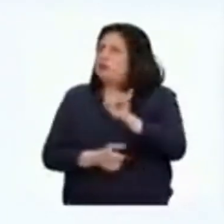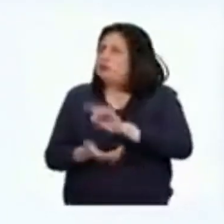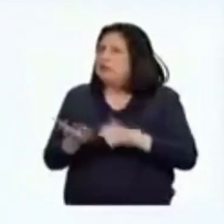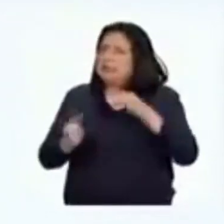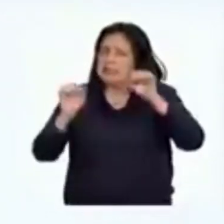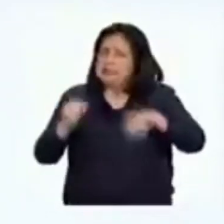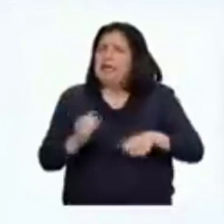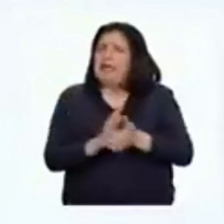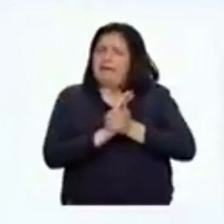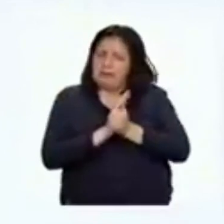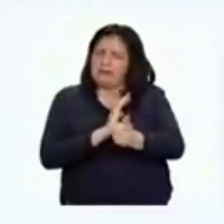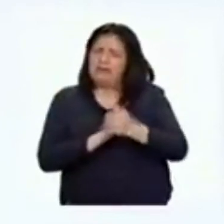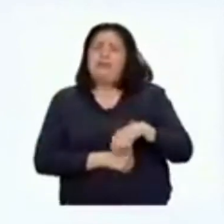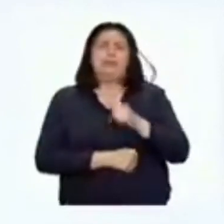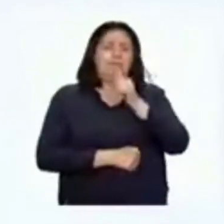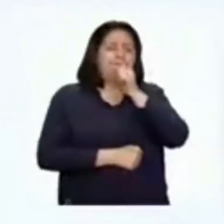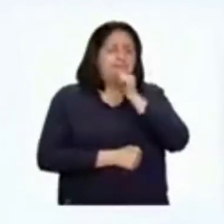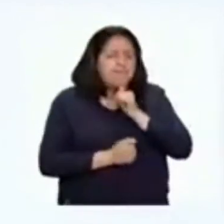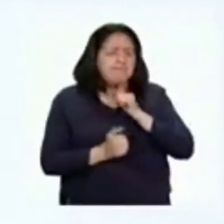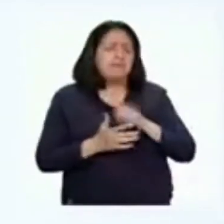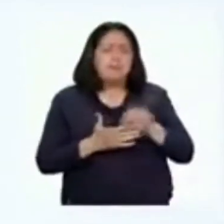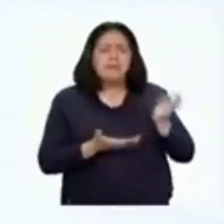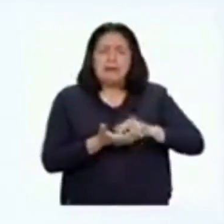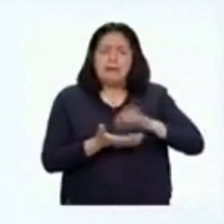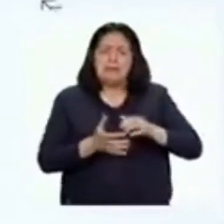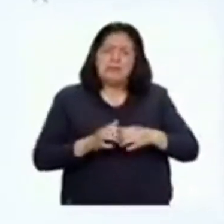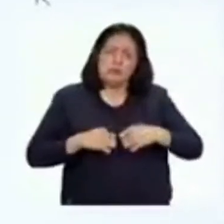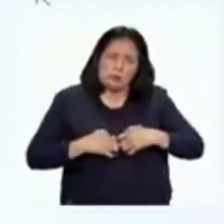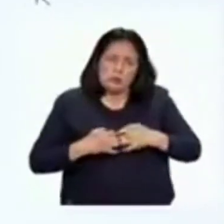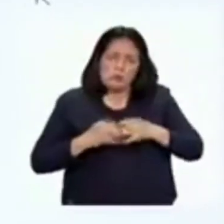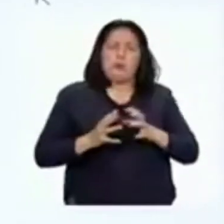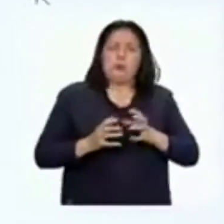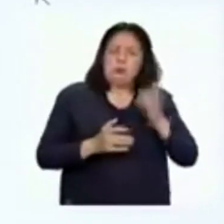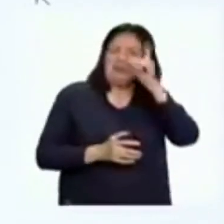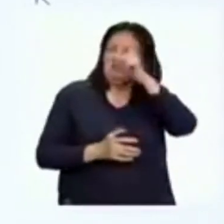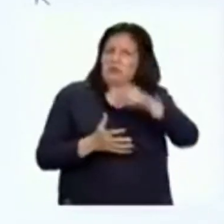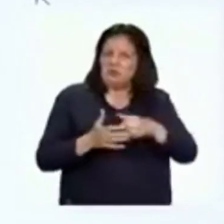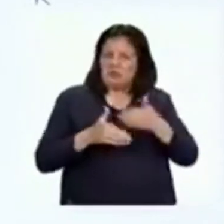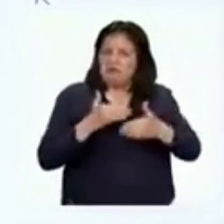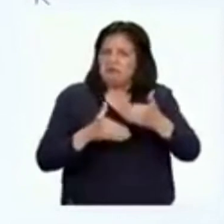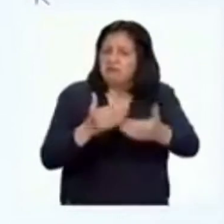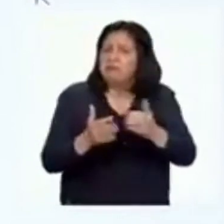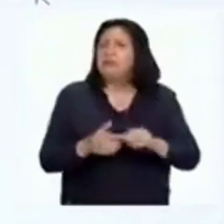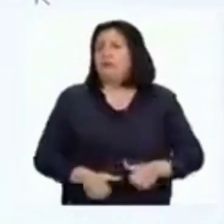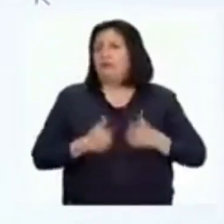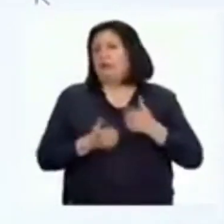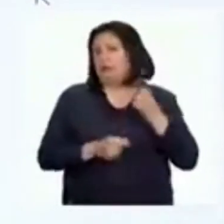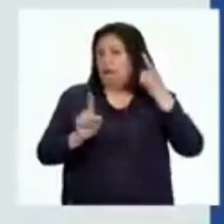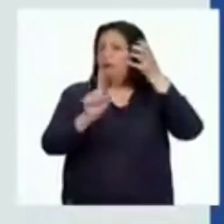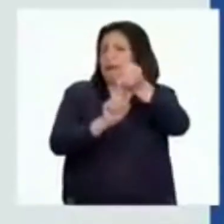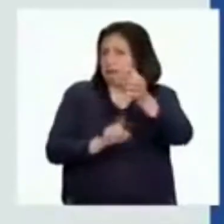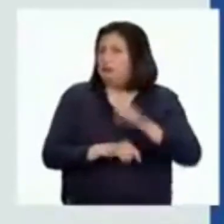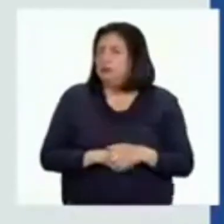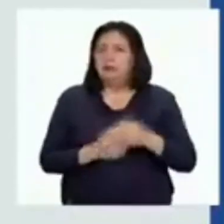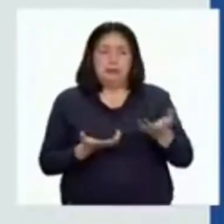la capacidad de resiliencia en la que con mucha fuerza y valor enfrentan las dificultades para seguir con su vida y objetivos.